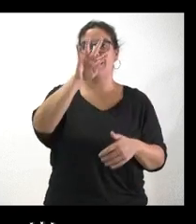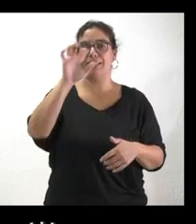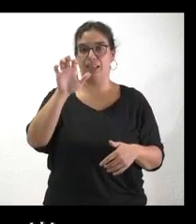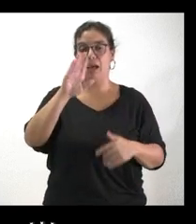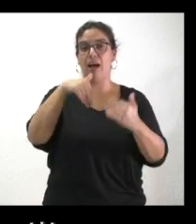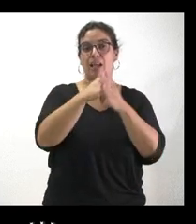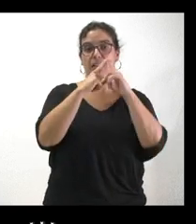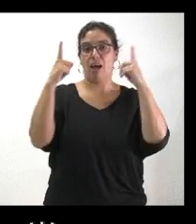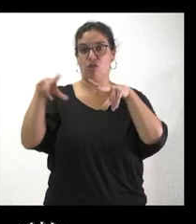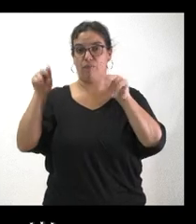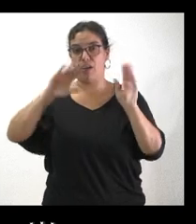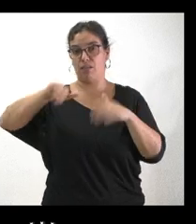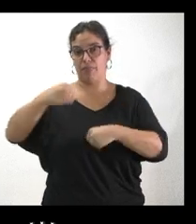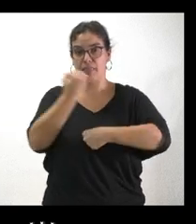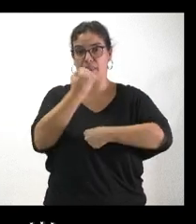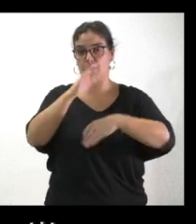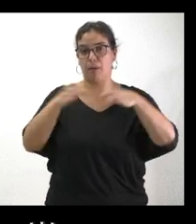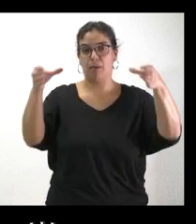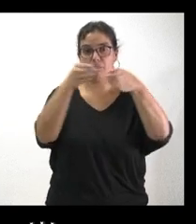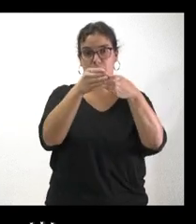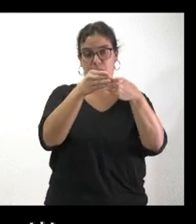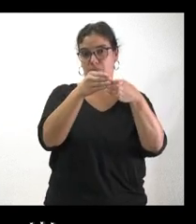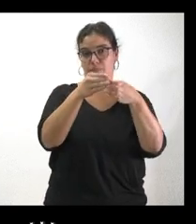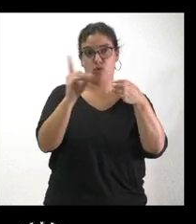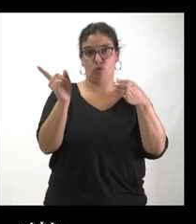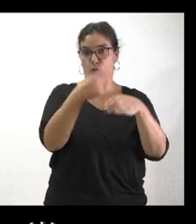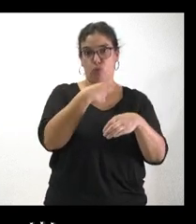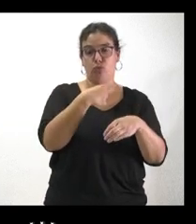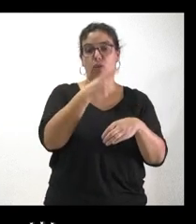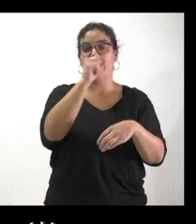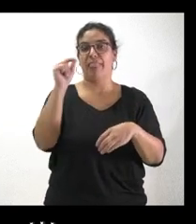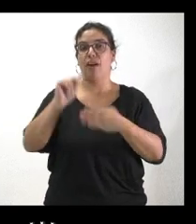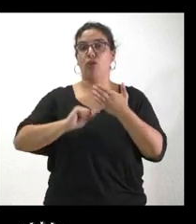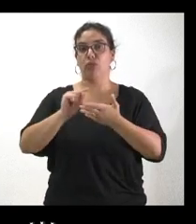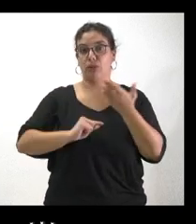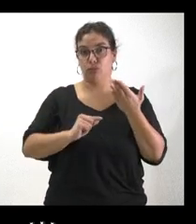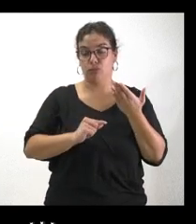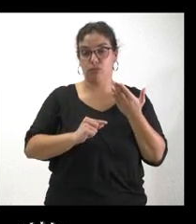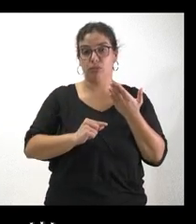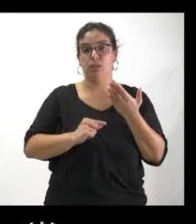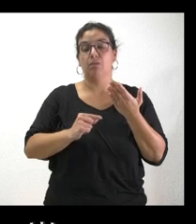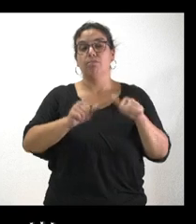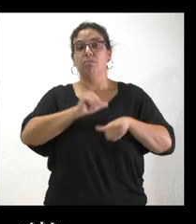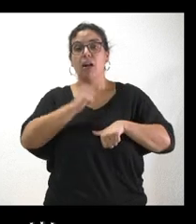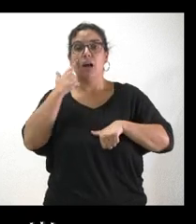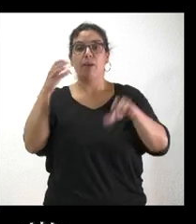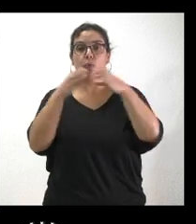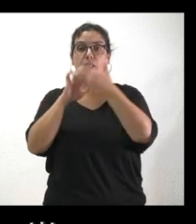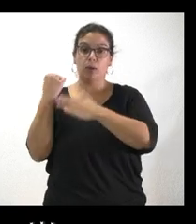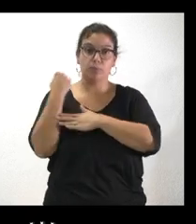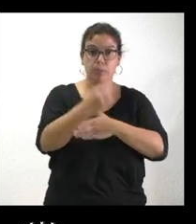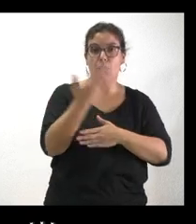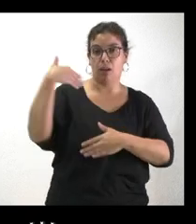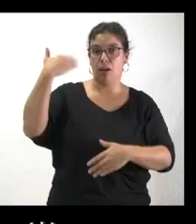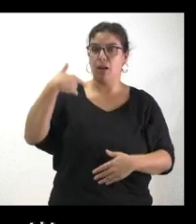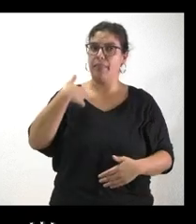final de año, para toda su plantilla, casi 100 empleos, bueno, en espera de un apoyo de la Junta de Castilla y León, que sí que se manifestó